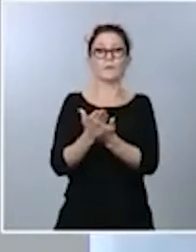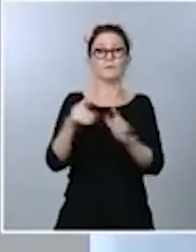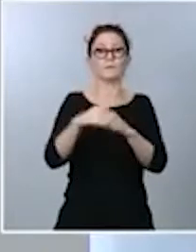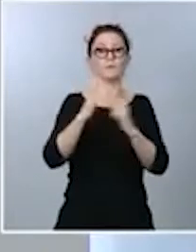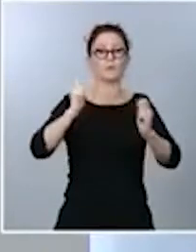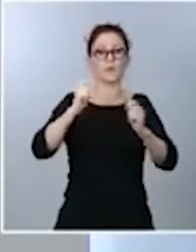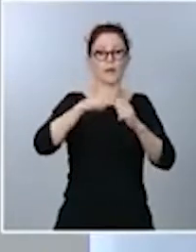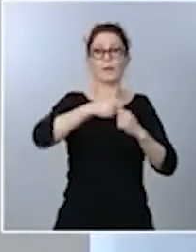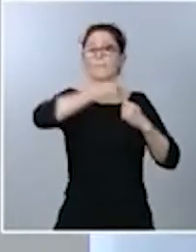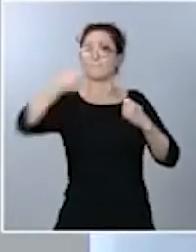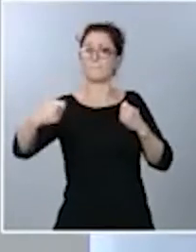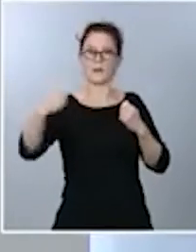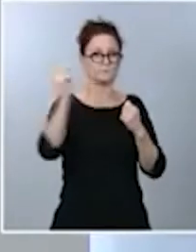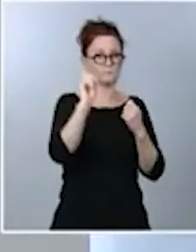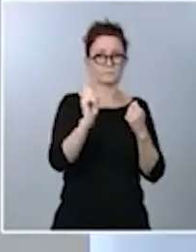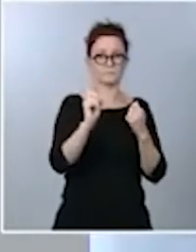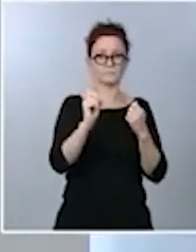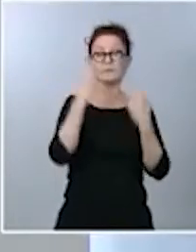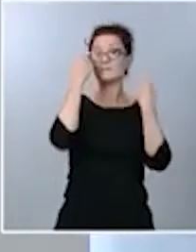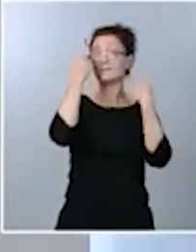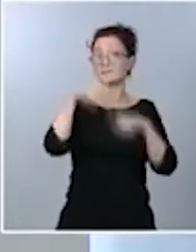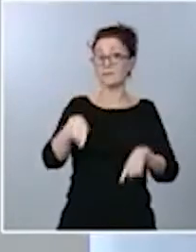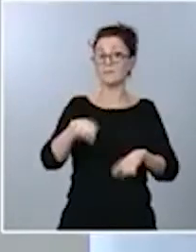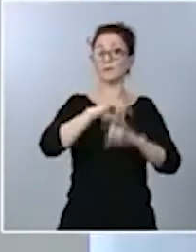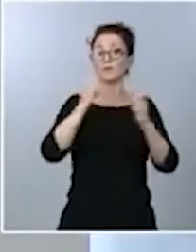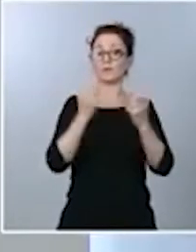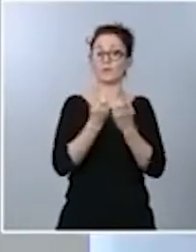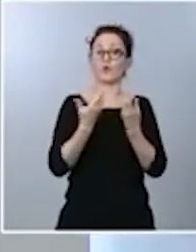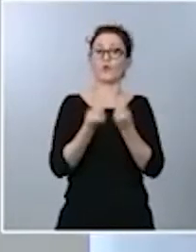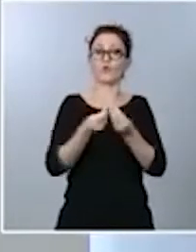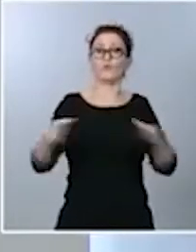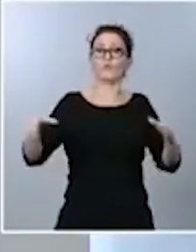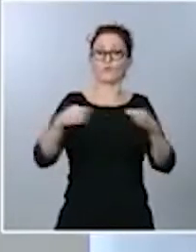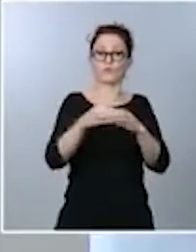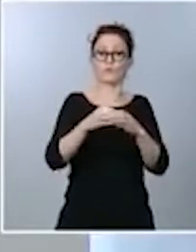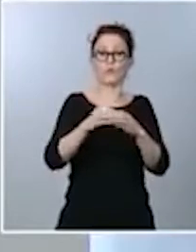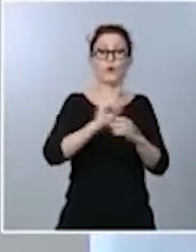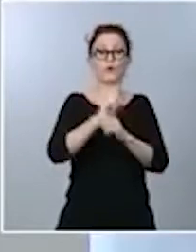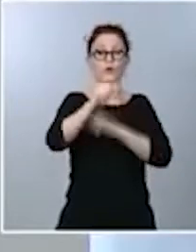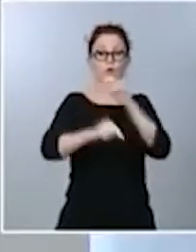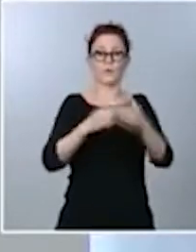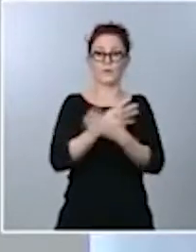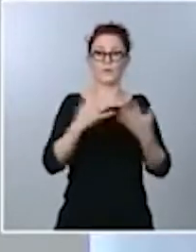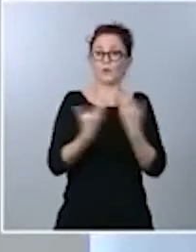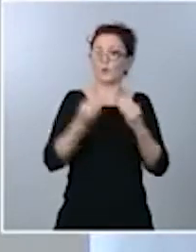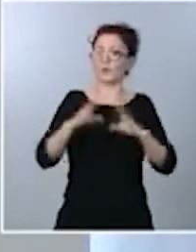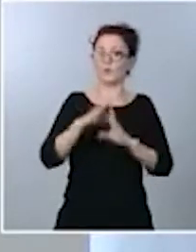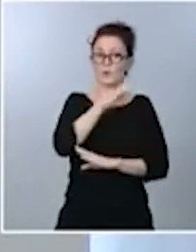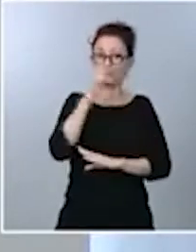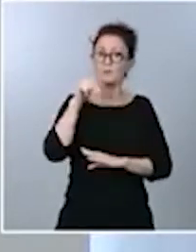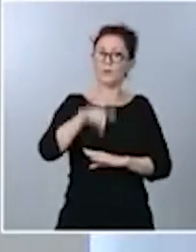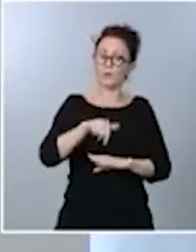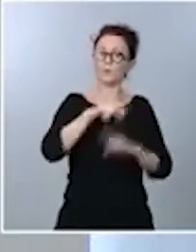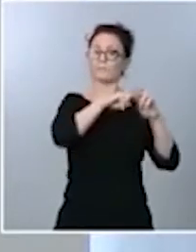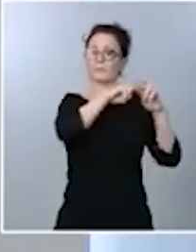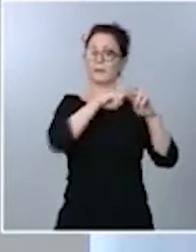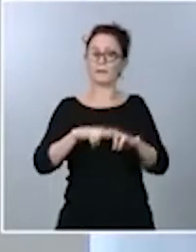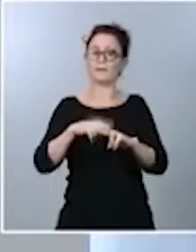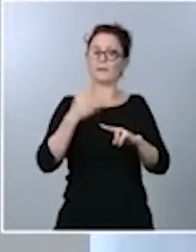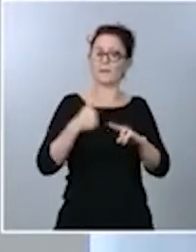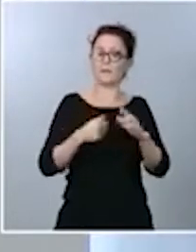tenemos, como saben, una reunión del grupo COVID-19 con la Comunidad de Madrid. Vamos a analizar, venimos haciendo ya estos últimos días